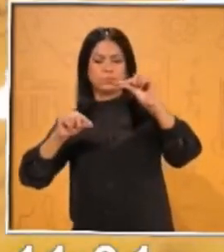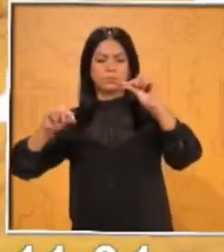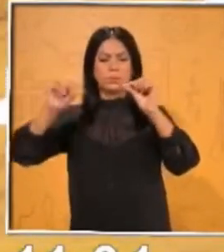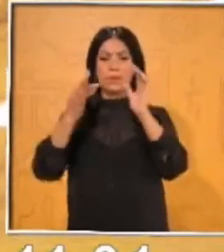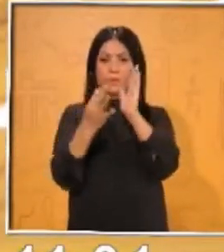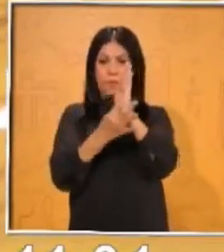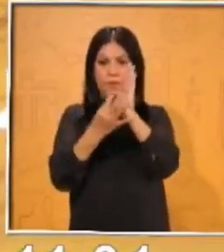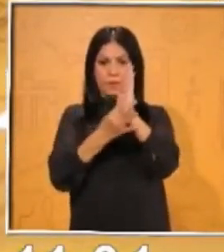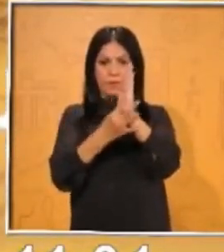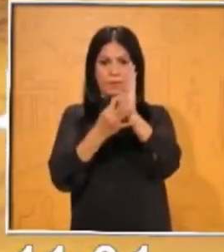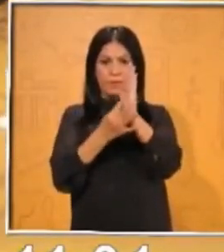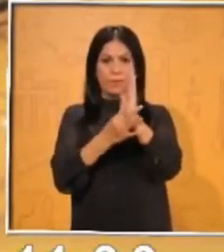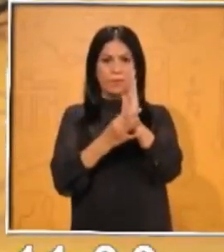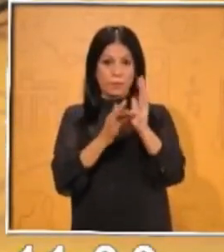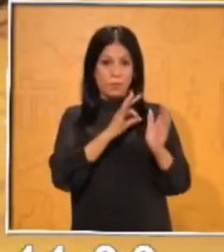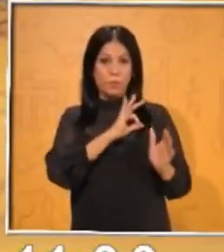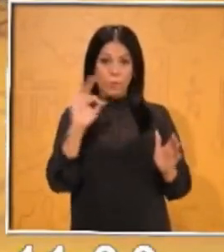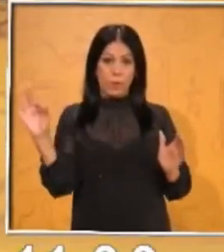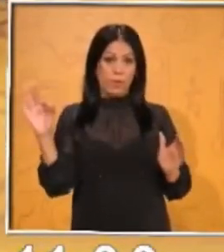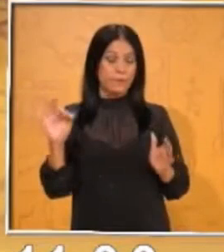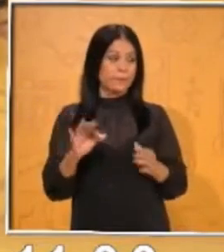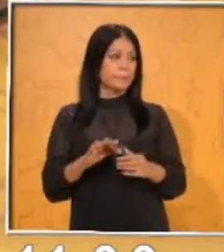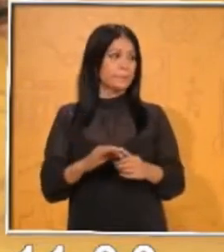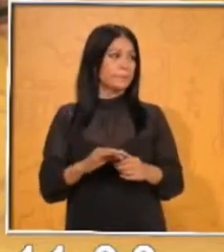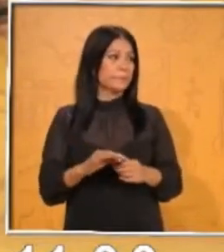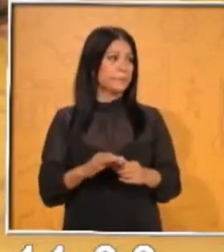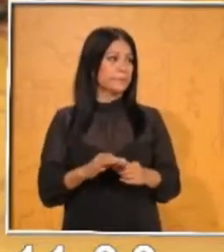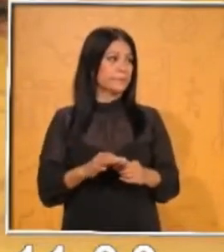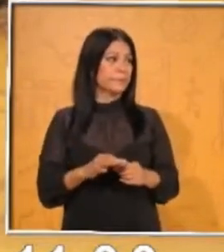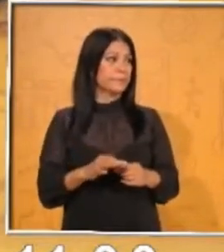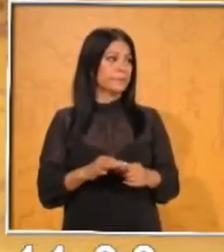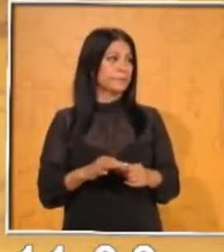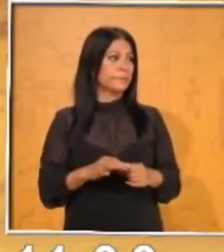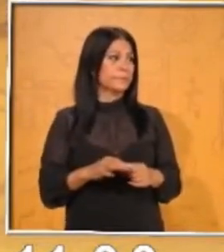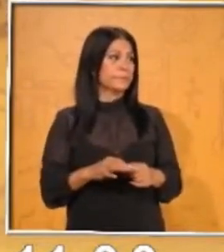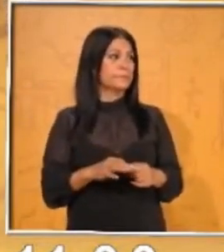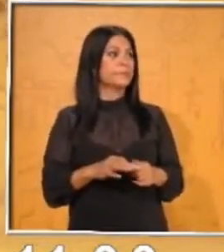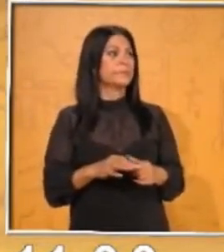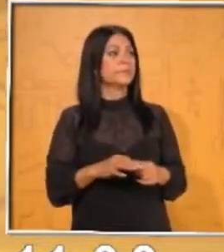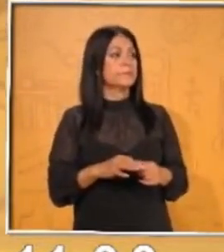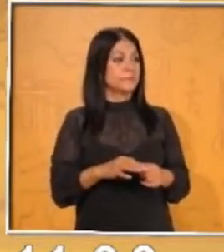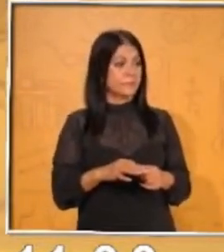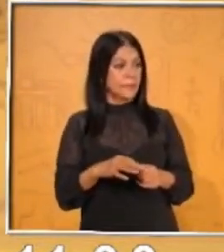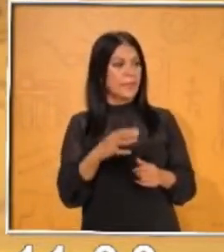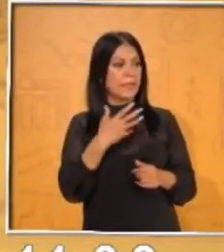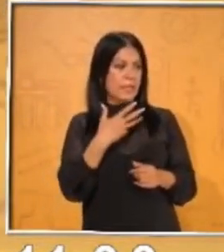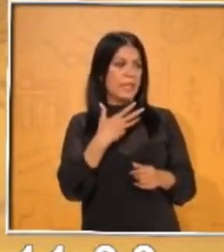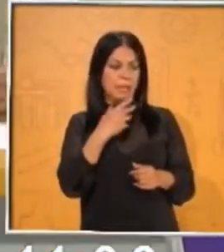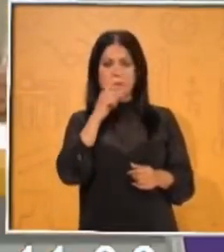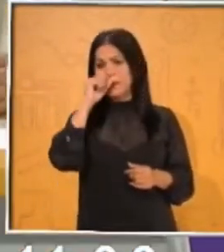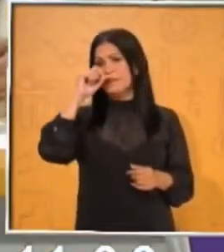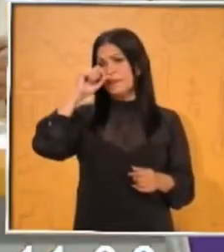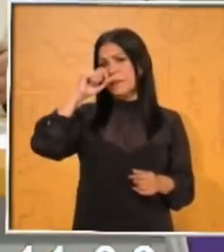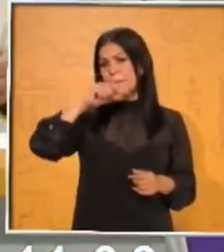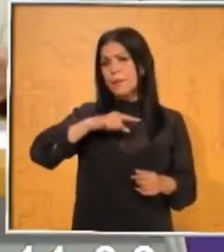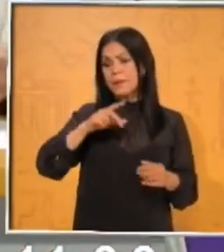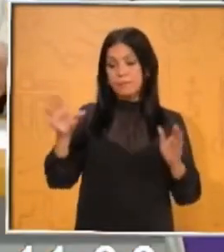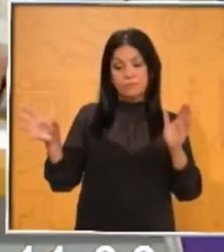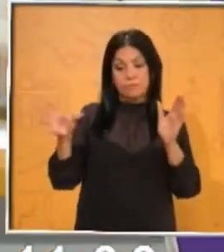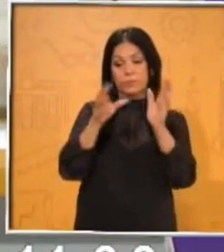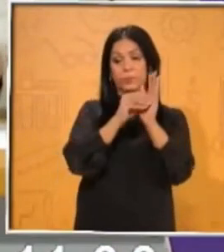sí cuando, por ejemplo, cumple la función, que es cuando cumple la función que tiene el polo norte y polo sur, y estos pueden ser atraídos.